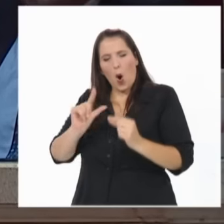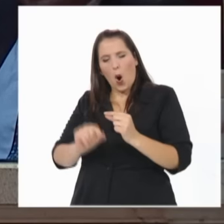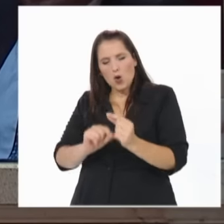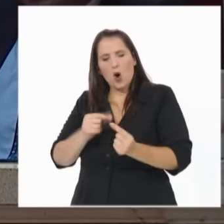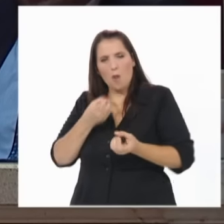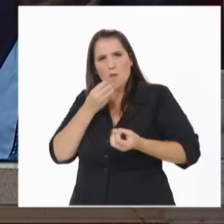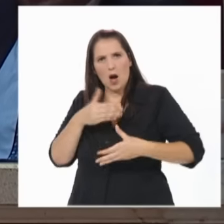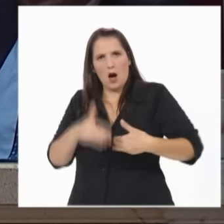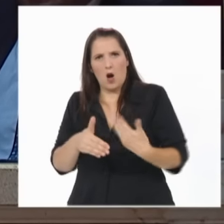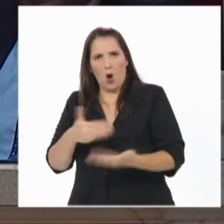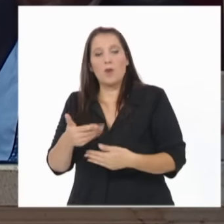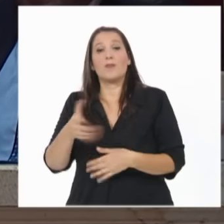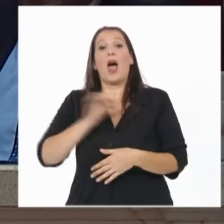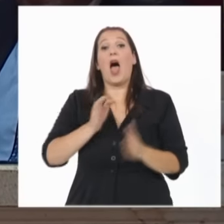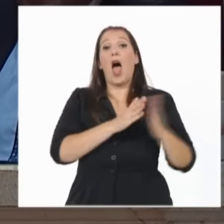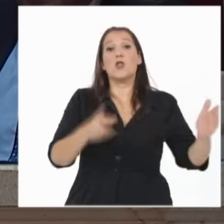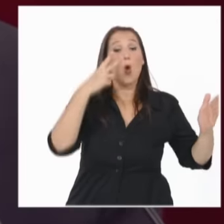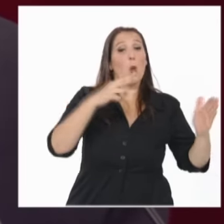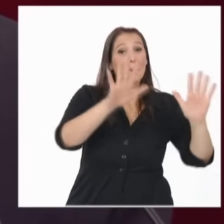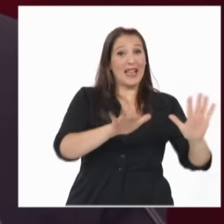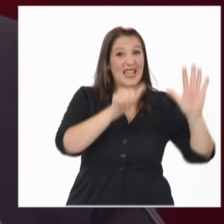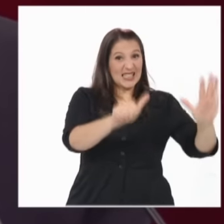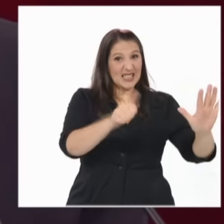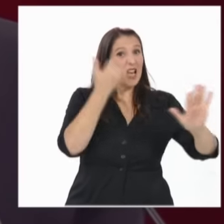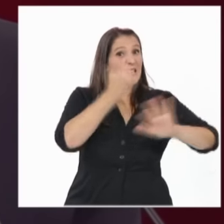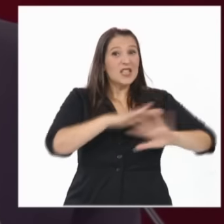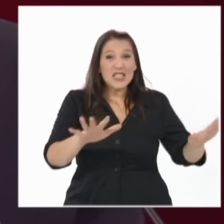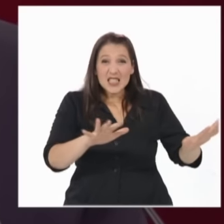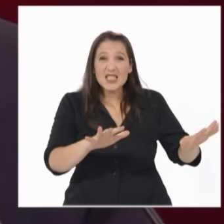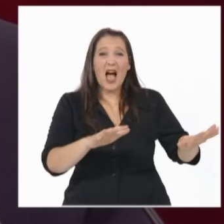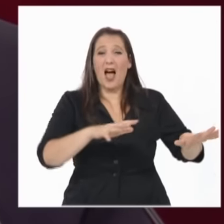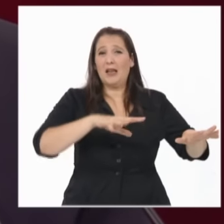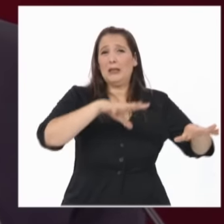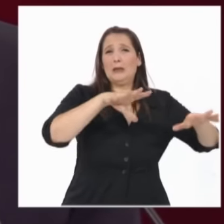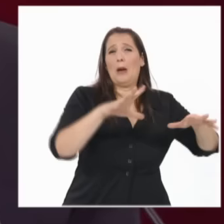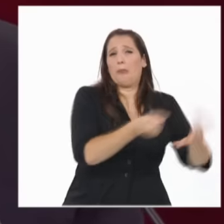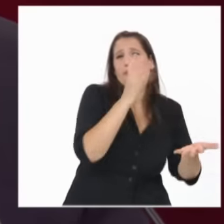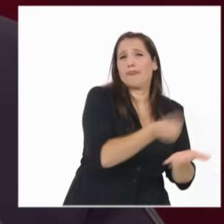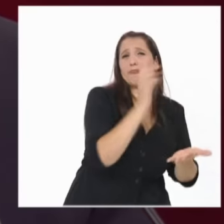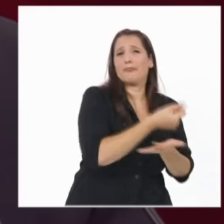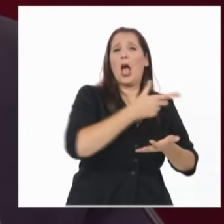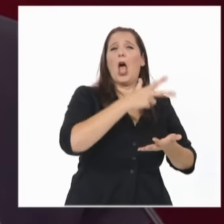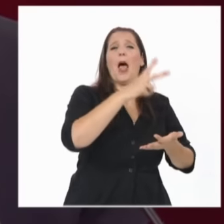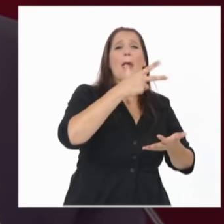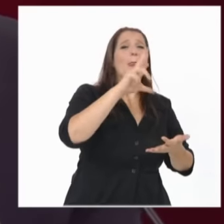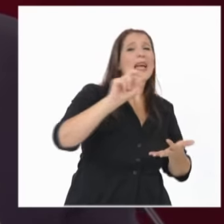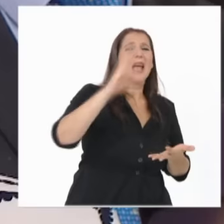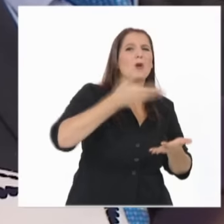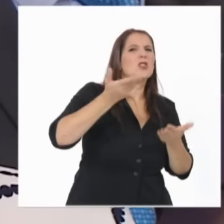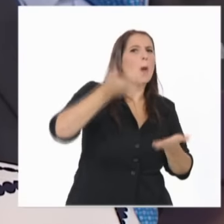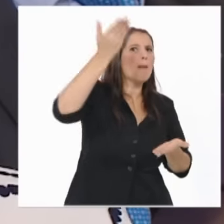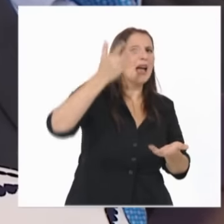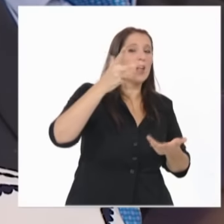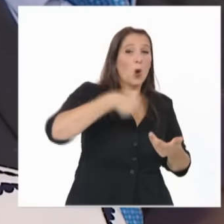En 2016, incautamos 30% más de cocaína y subproductos y 600%